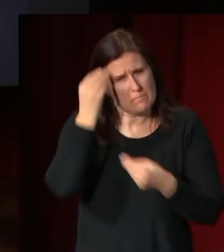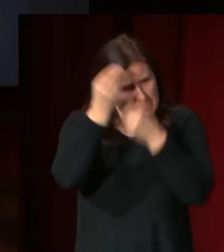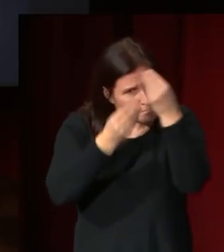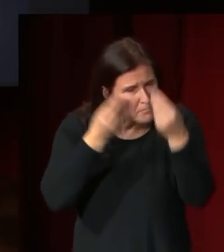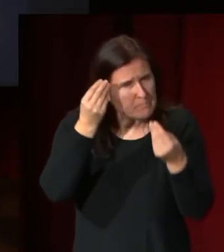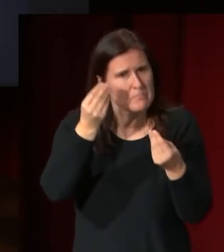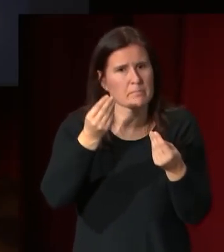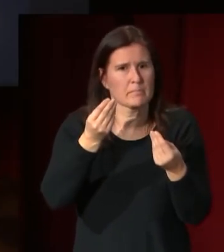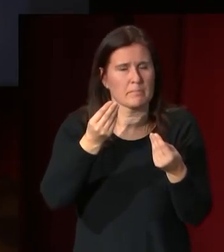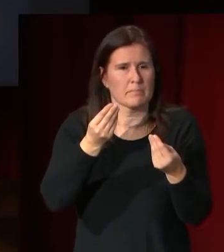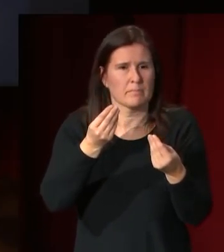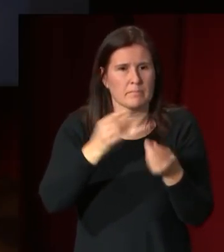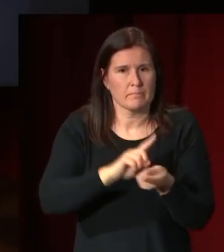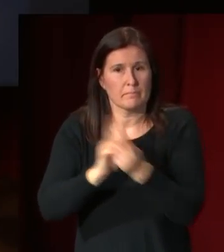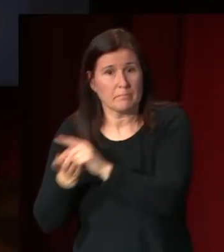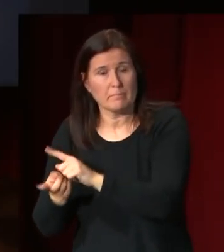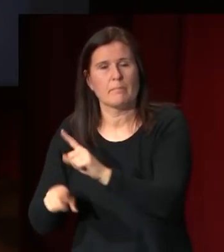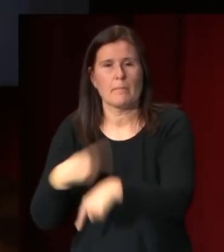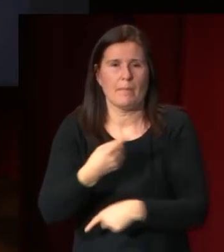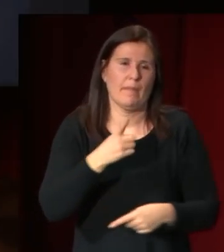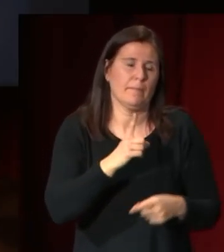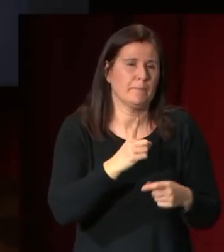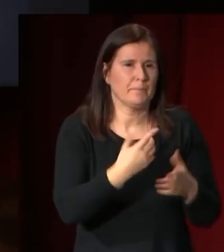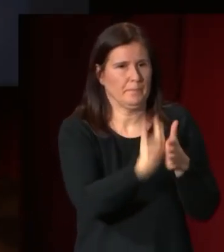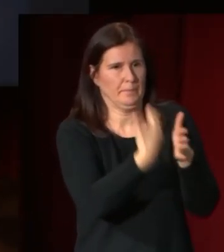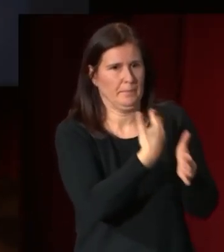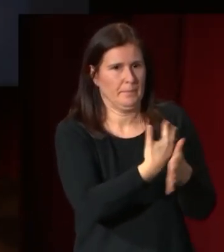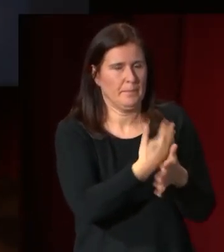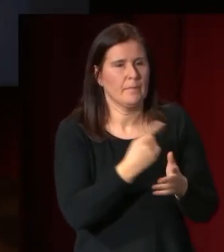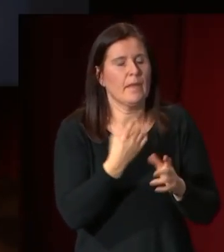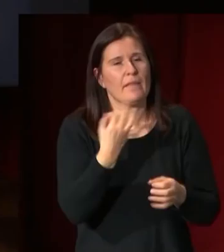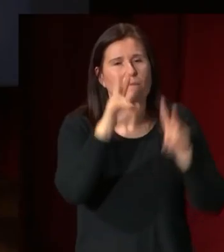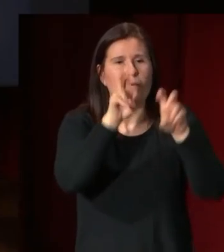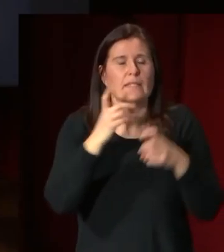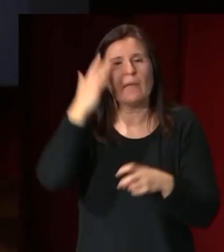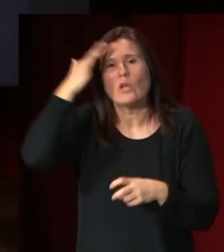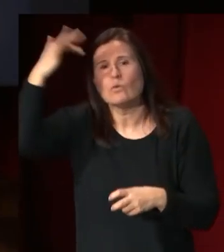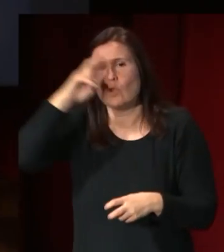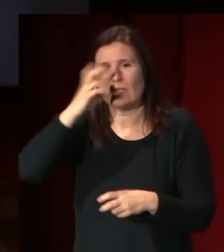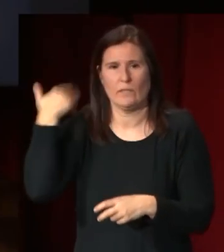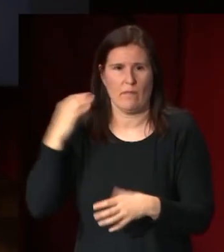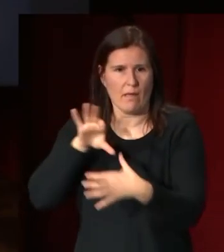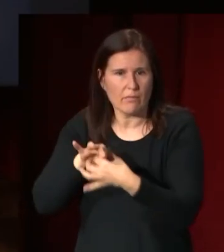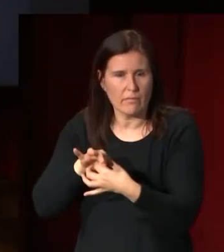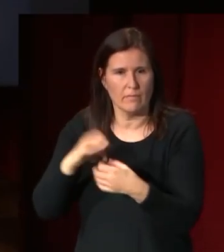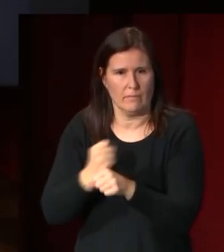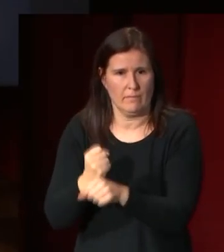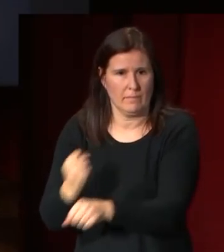de las indicaciones que le dan que hable sobre los sueños de la antigüedad y entonces él pues hace